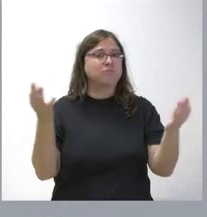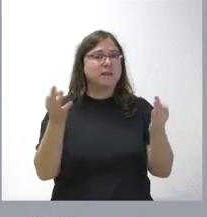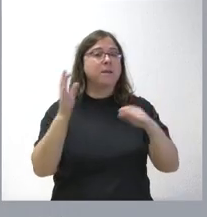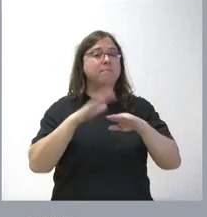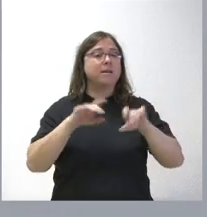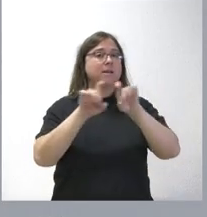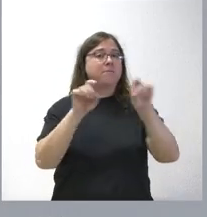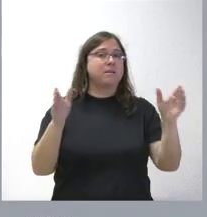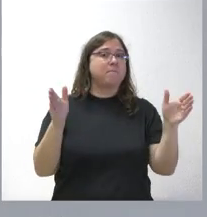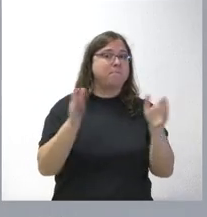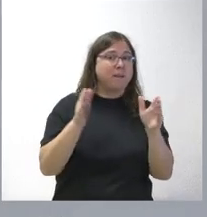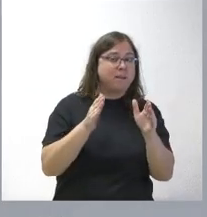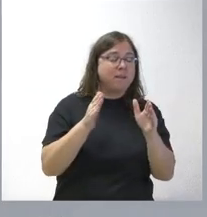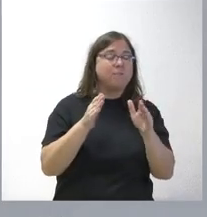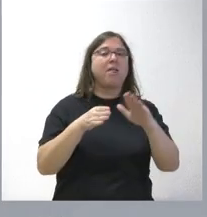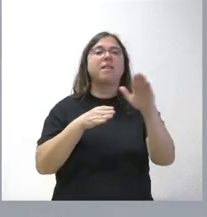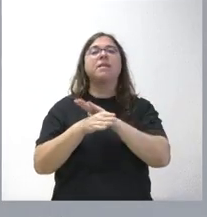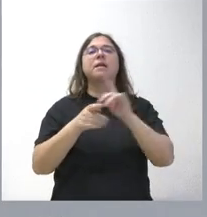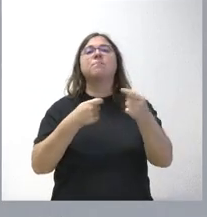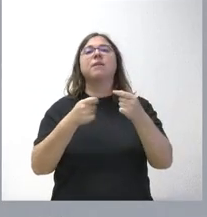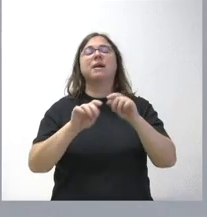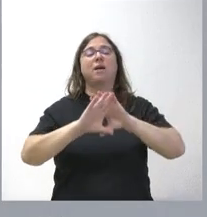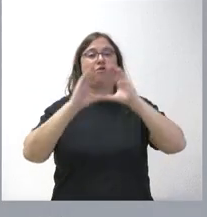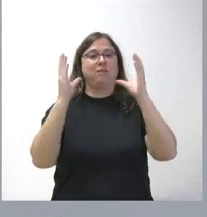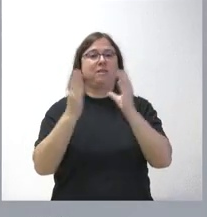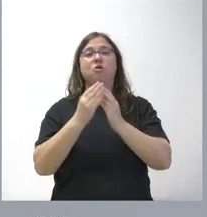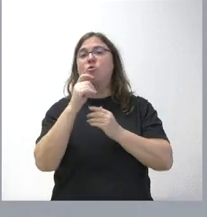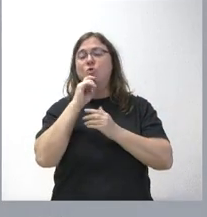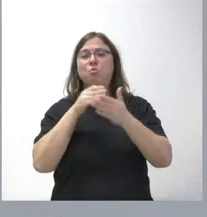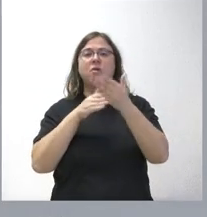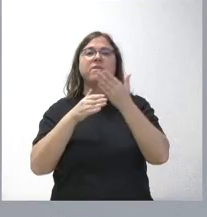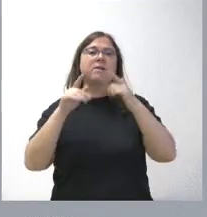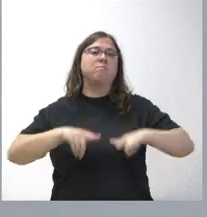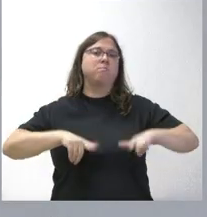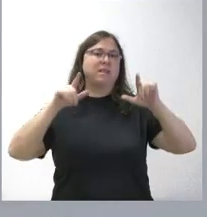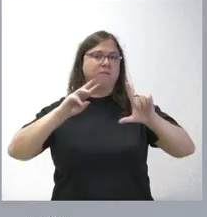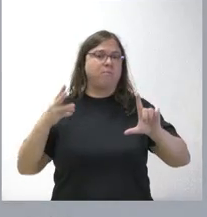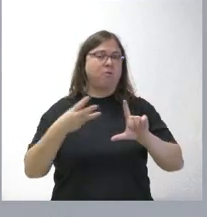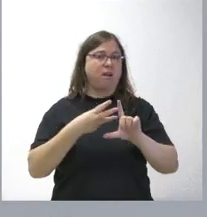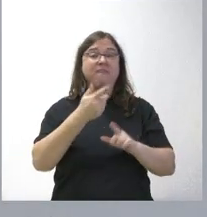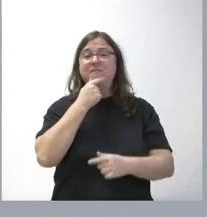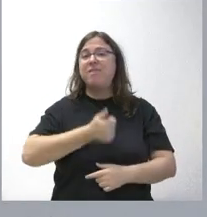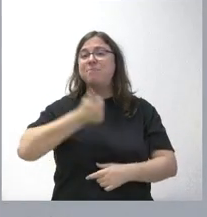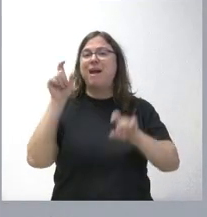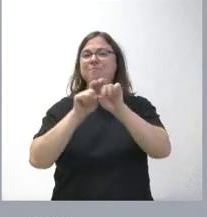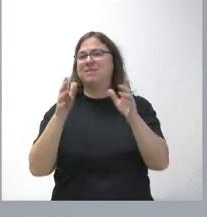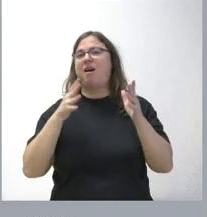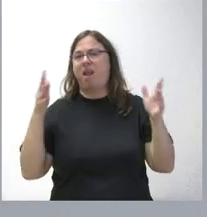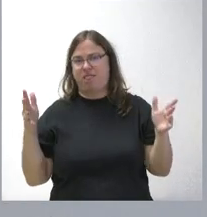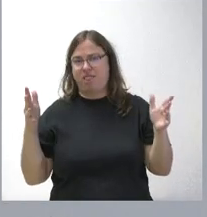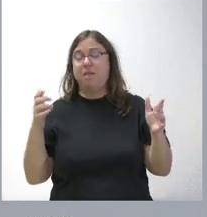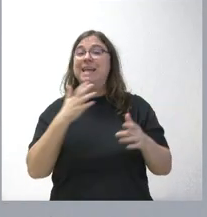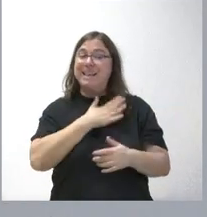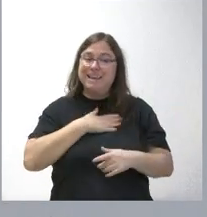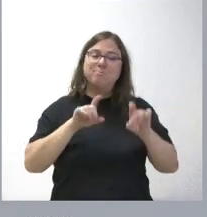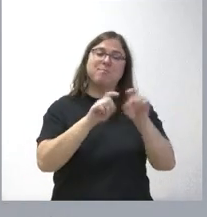pymes accedan a los mercados internacionales mediante plataformas online. Lo tienen más fácil las grandes empresas y, por tanto, queremos llegar a las